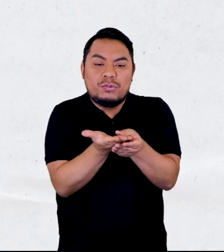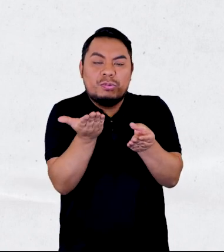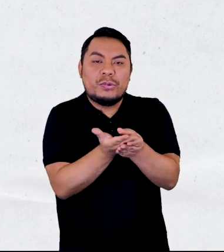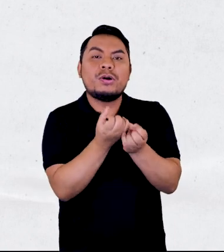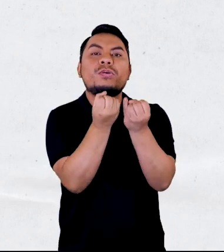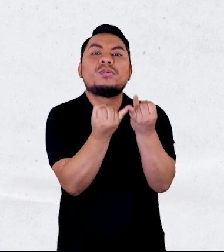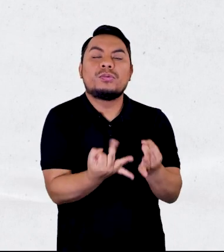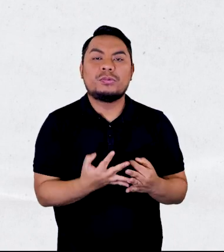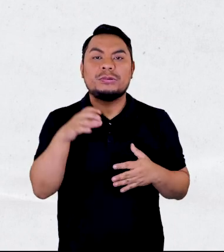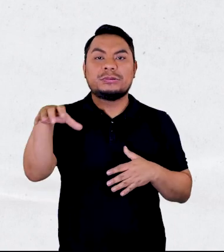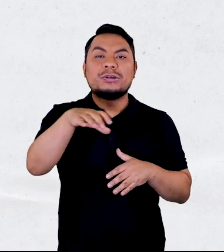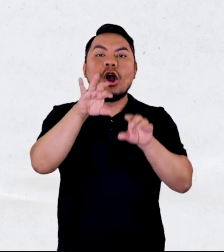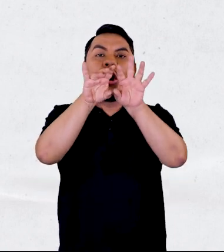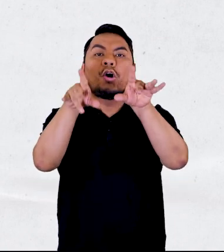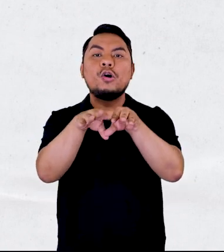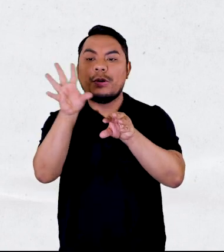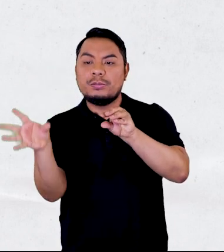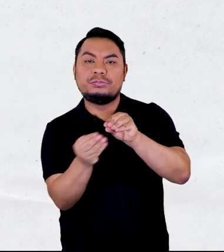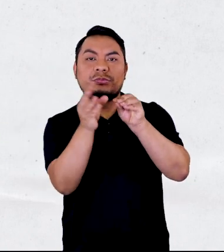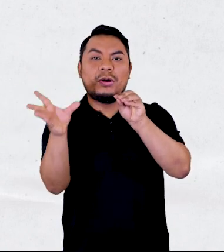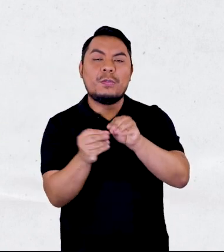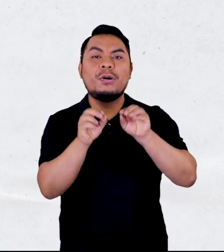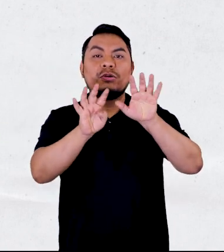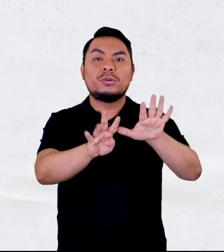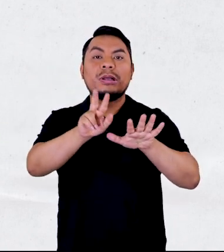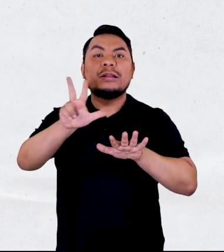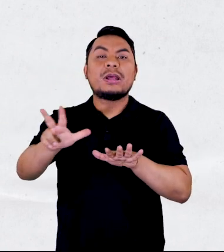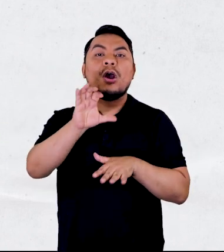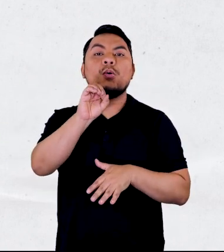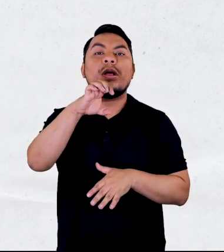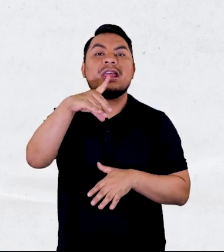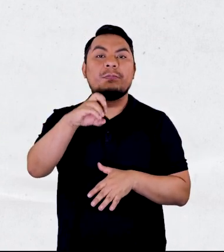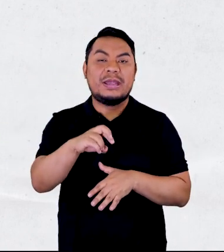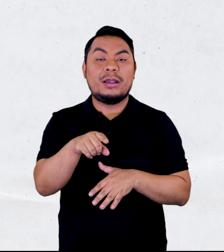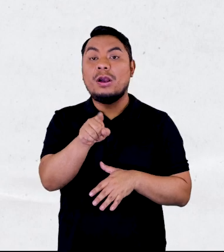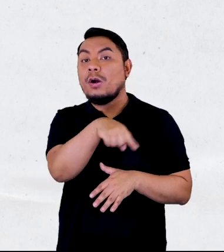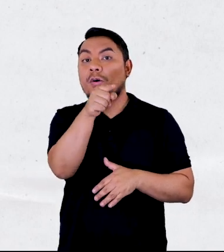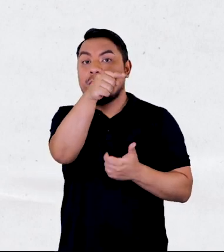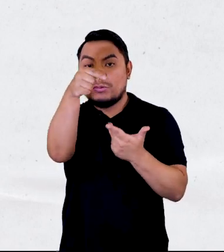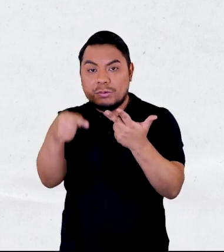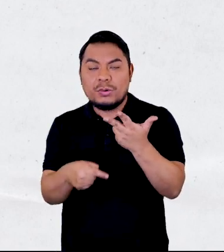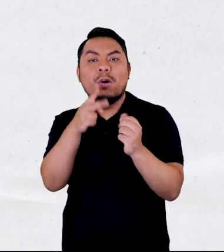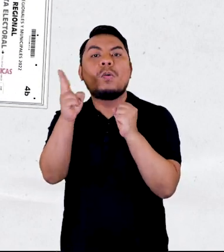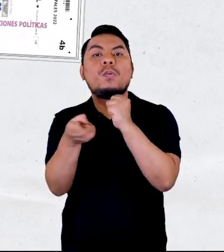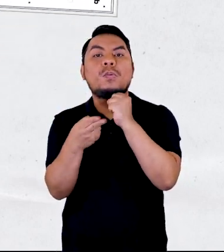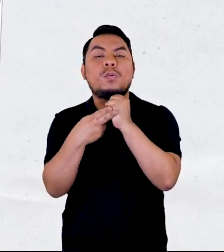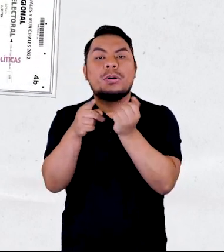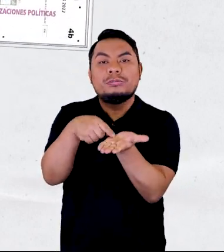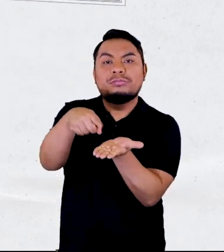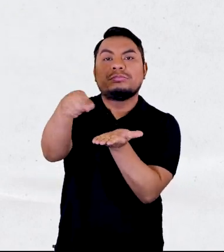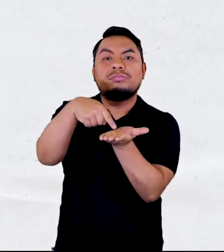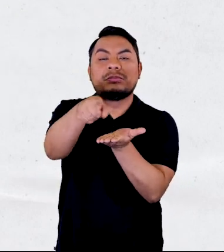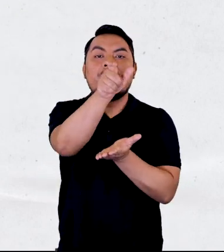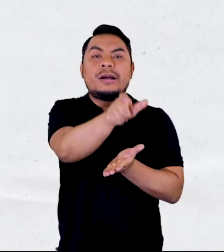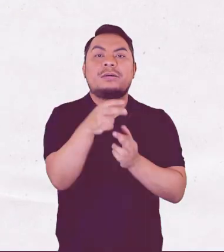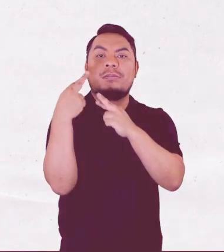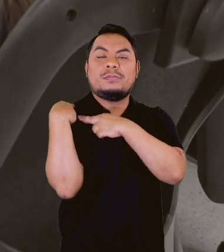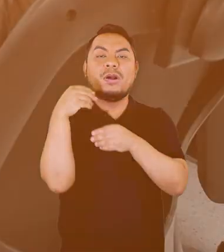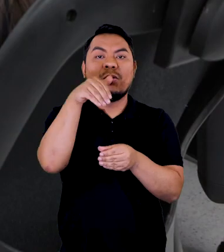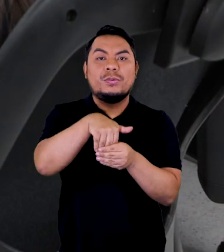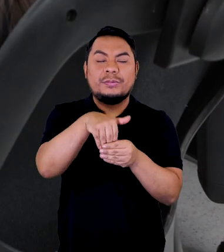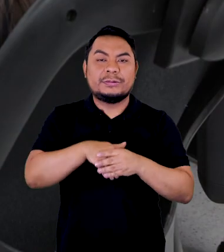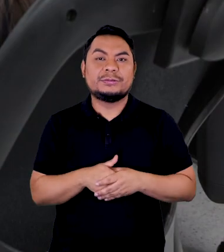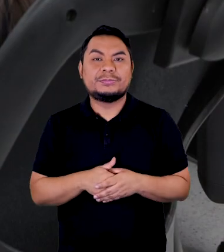los 103 centros de cómputo instalados en las 93 ODP. Las demás se guardan para ser enviadas a cada actor electoral.